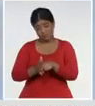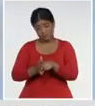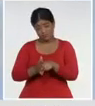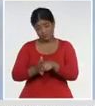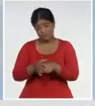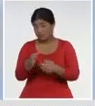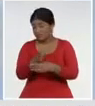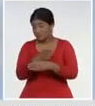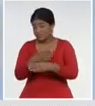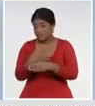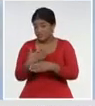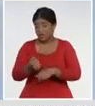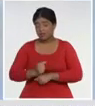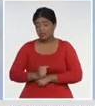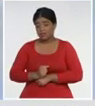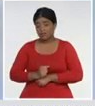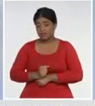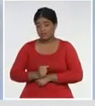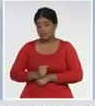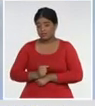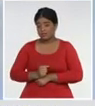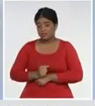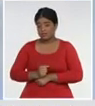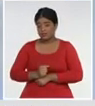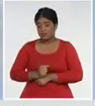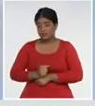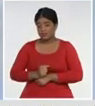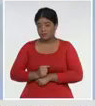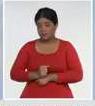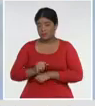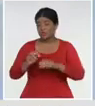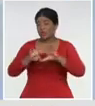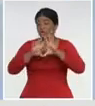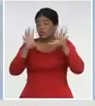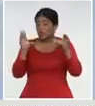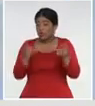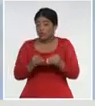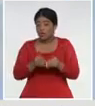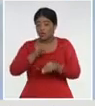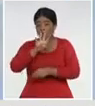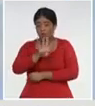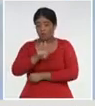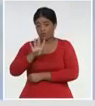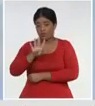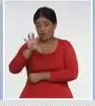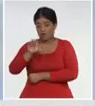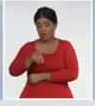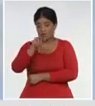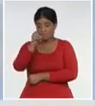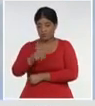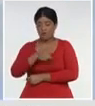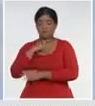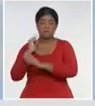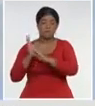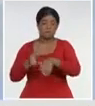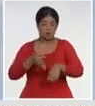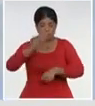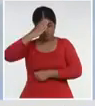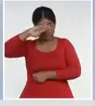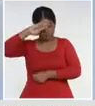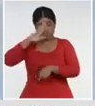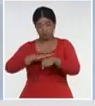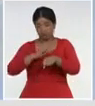hace, un número, de, 440, personas, que han fallecido, con esta enfermedad,